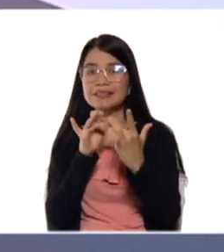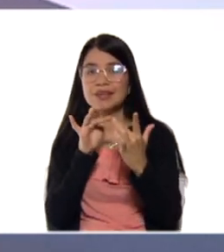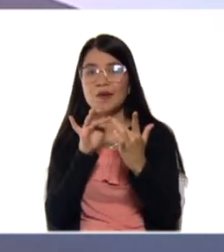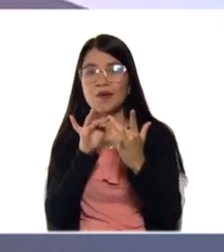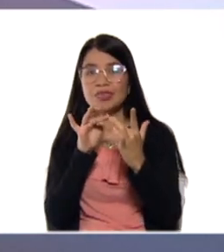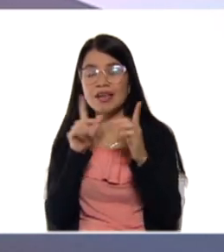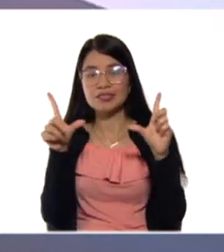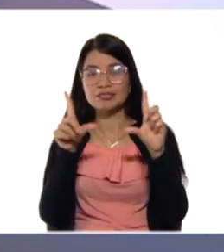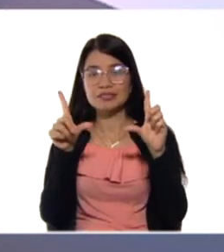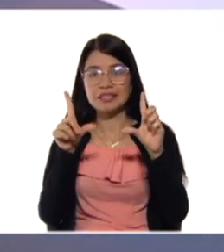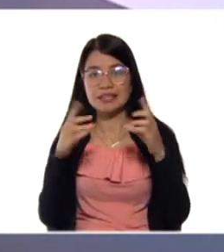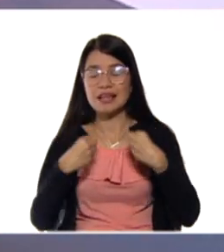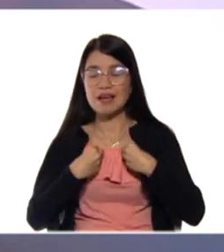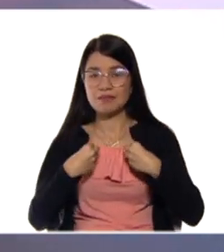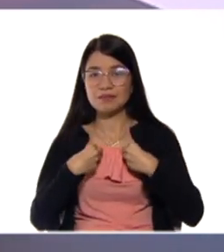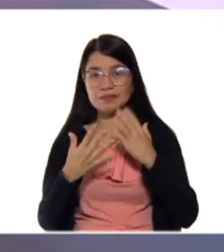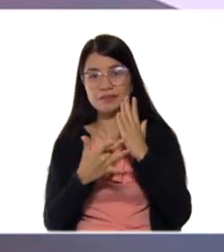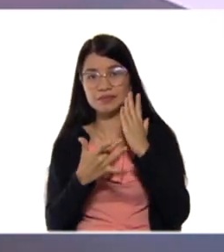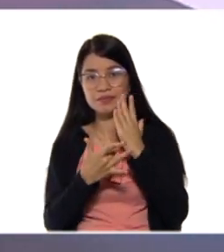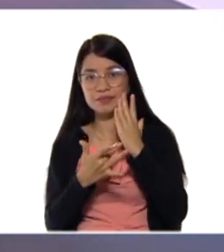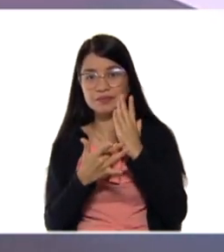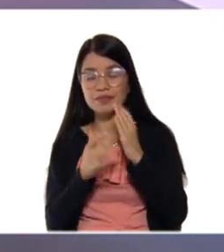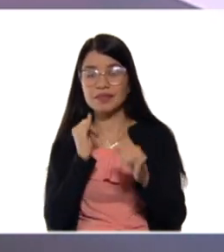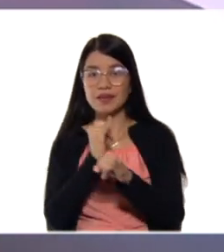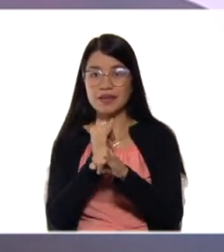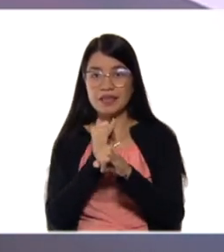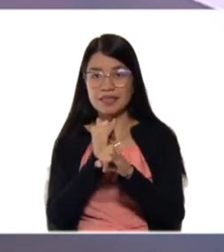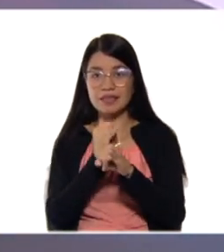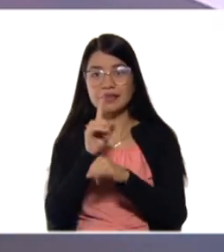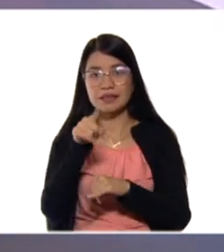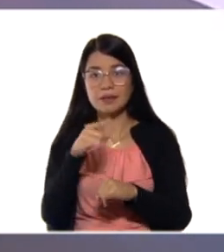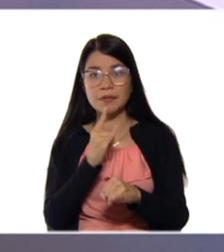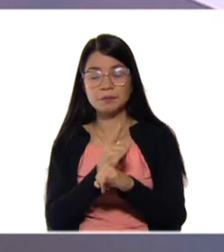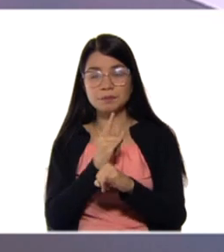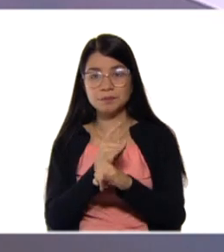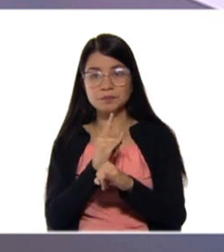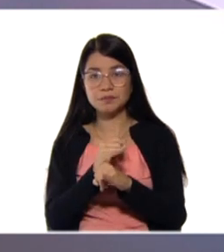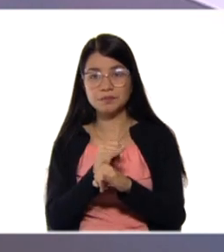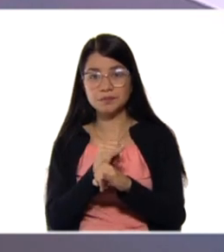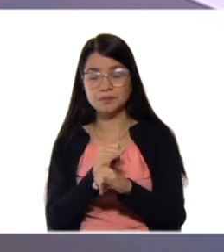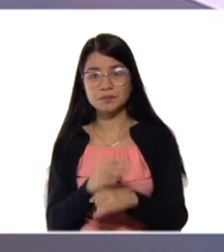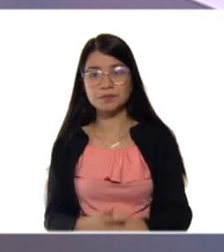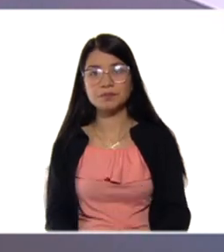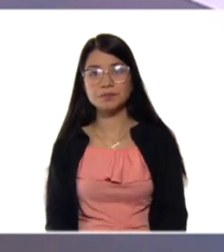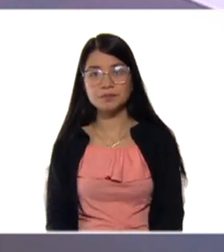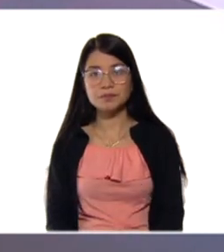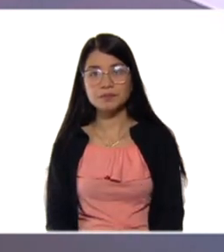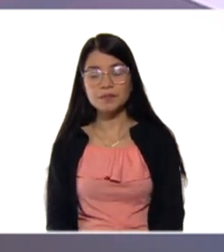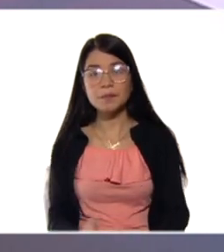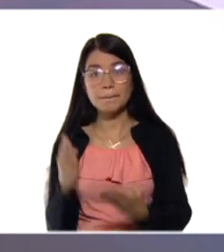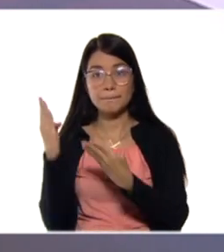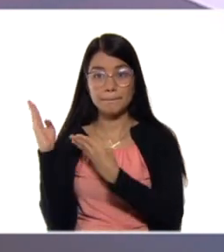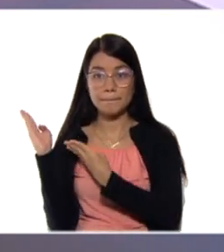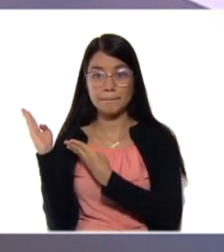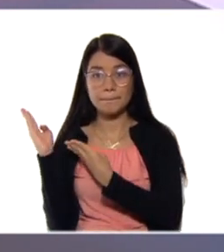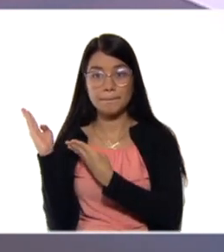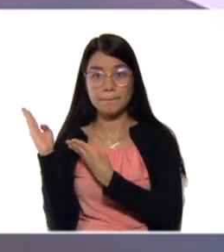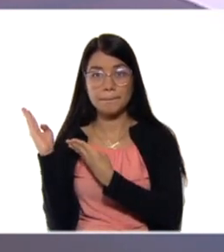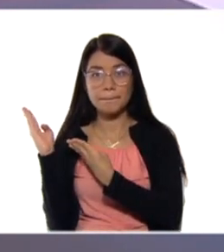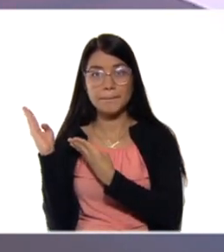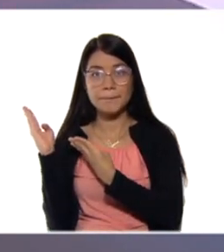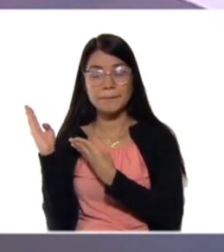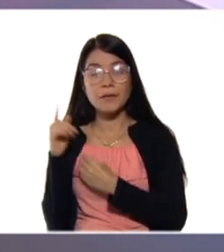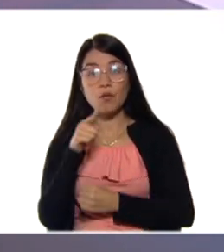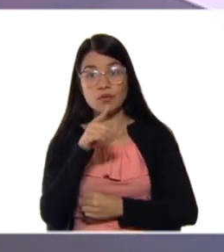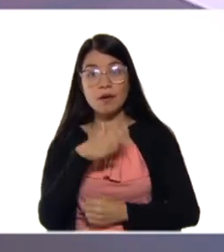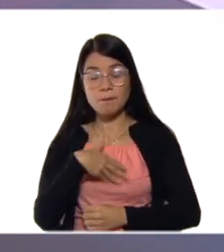a las plataformas digitales 2.0 que aparecen de inmediato en nuestra pantalla. Así, ustedes pueden descargar de